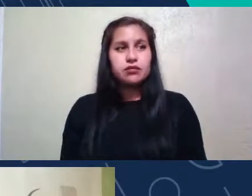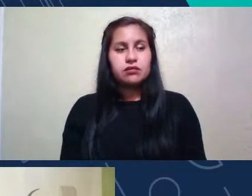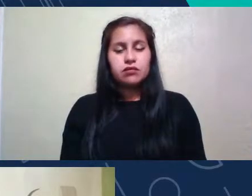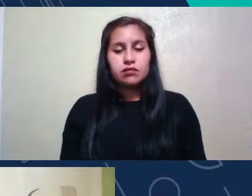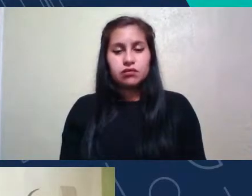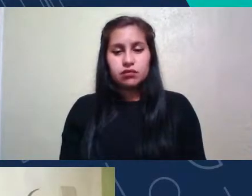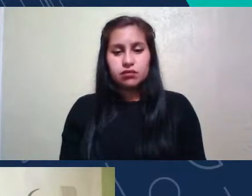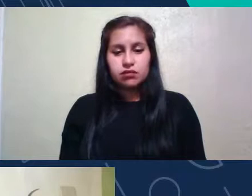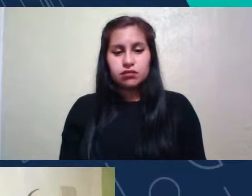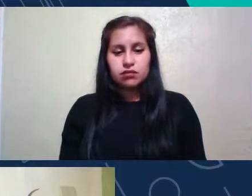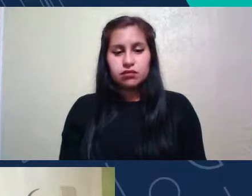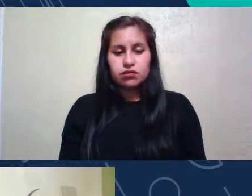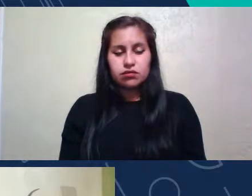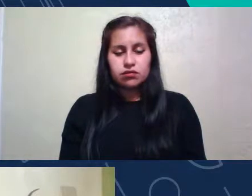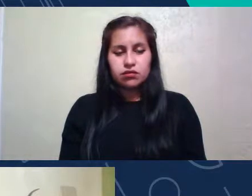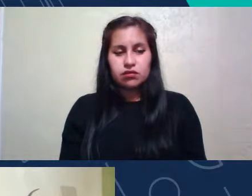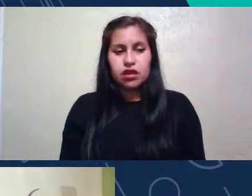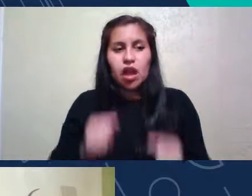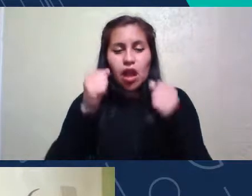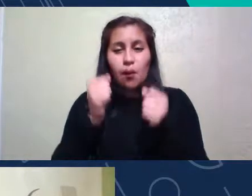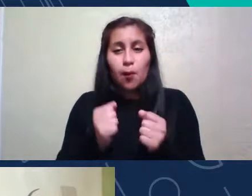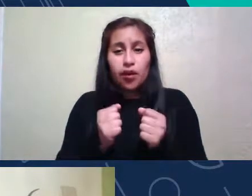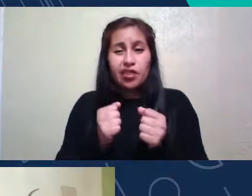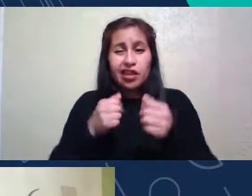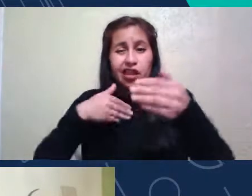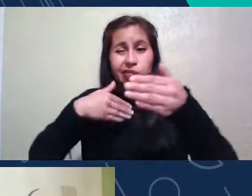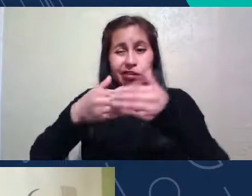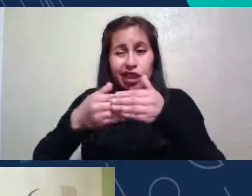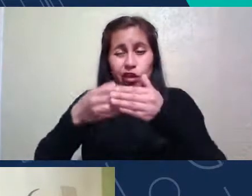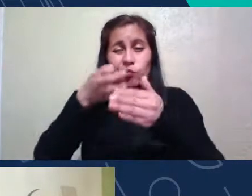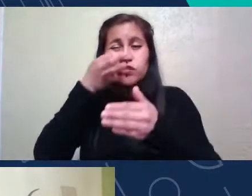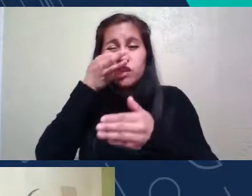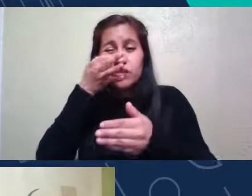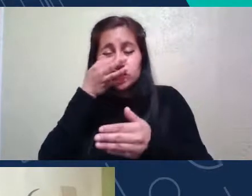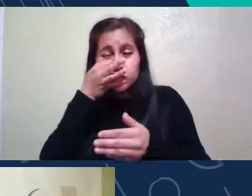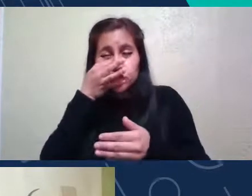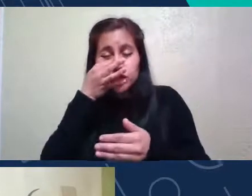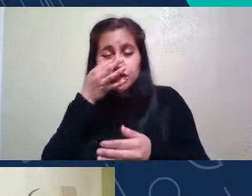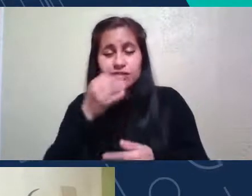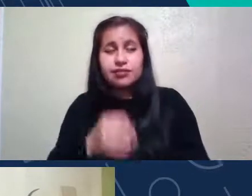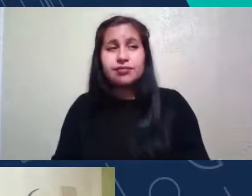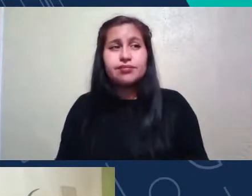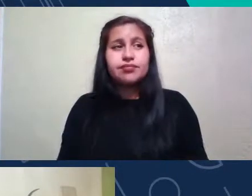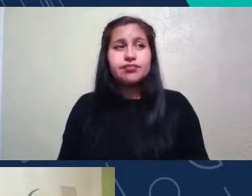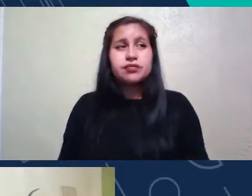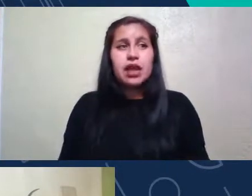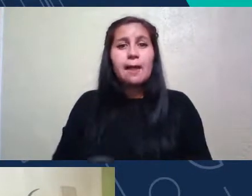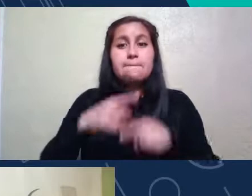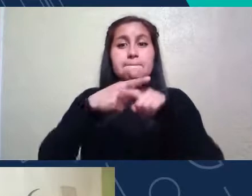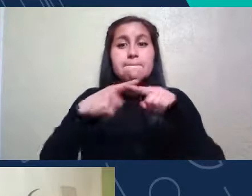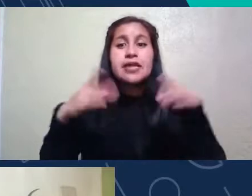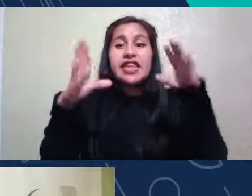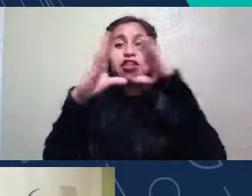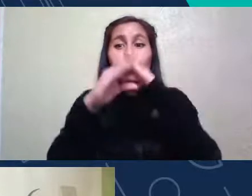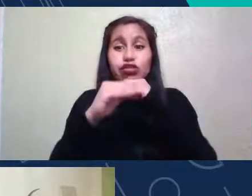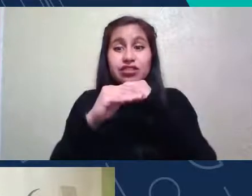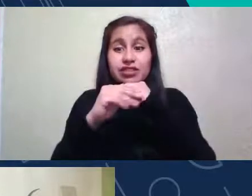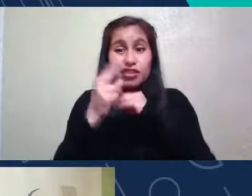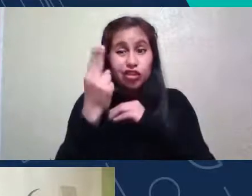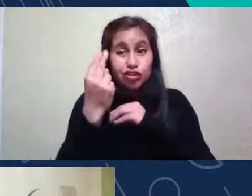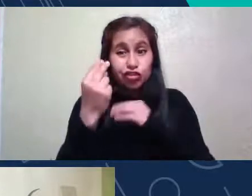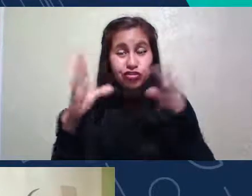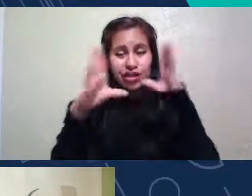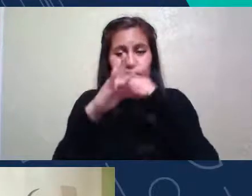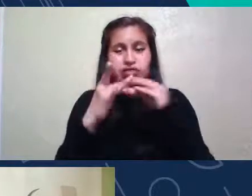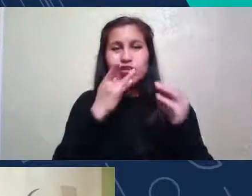Es Posible Limitar Las Observaciones Astronómicas A La Medianoche Porque Los Satélites Son